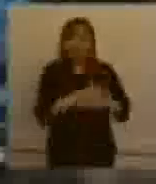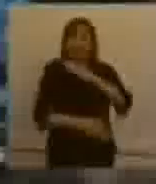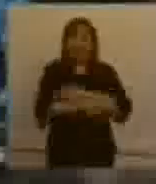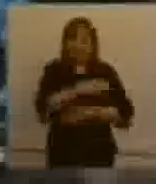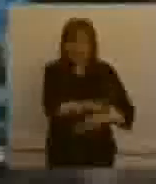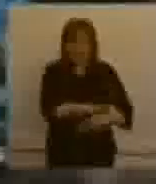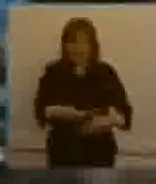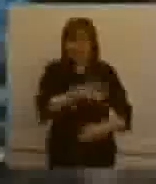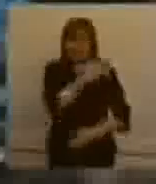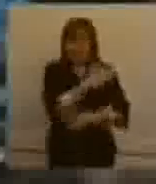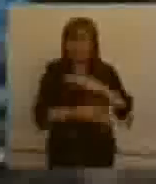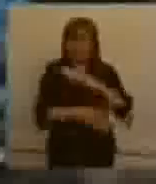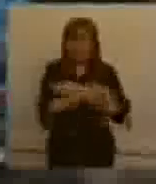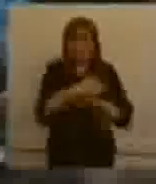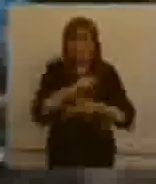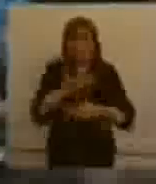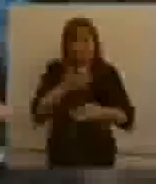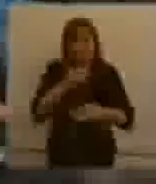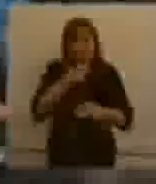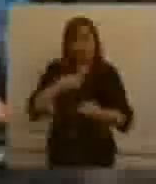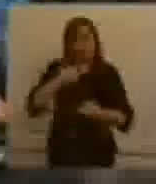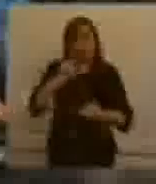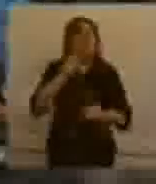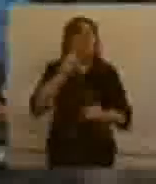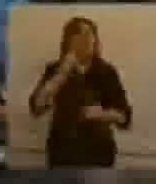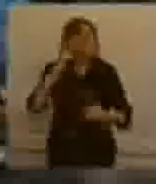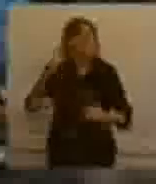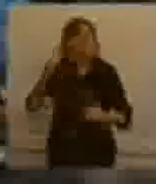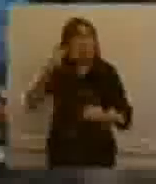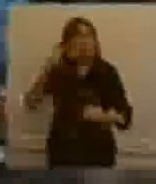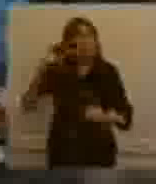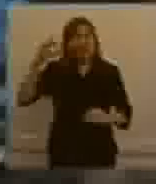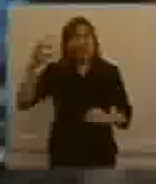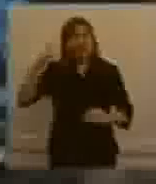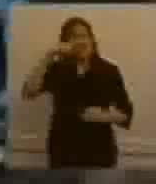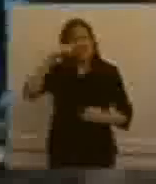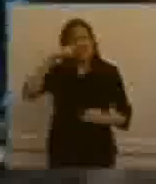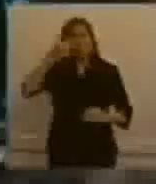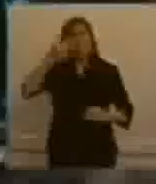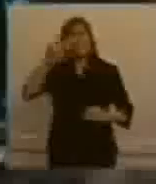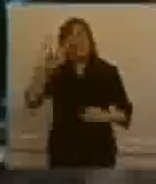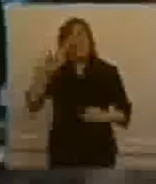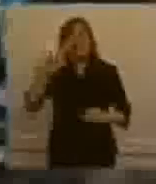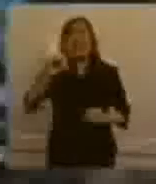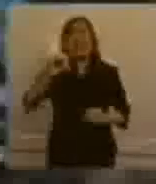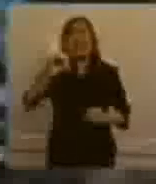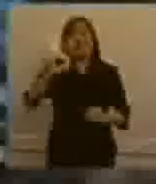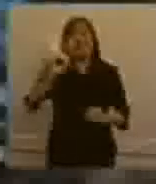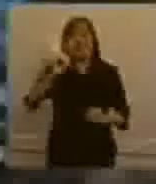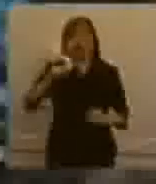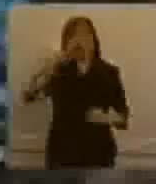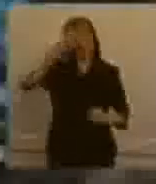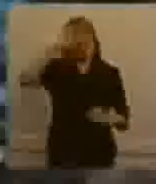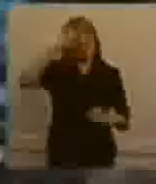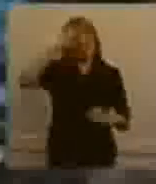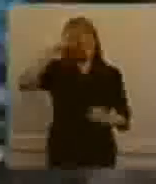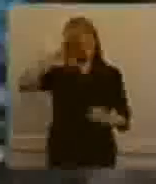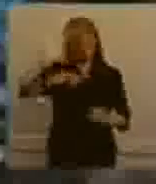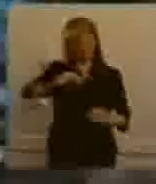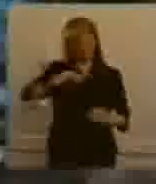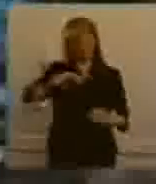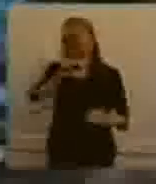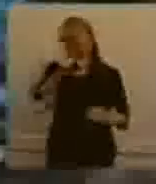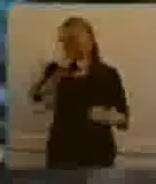discapacitados, estarán en el orden de los 1.760 pesos mensualmente, porque ustedes saben que eso es una